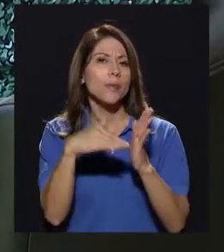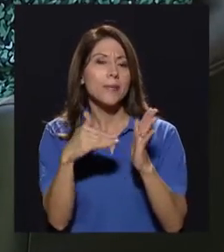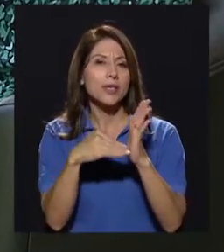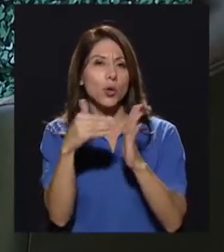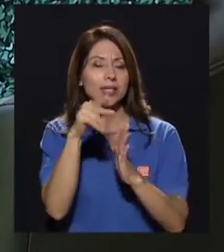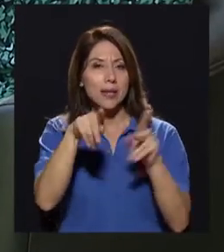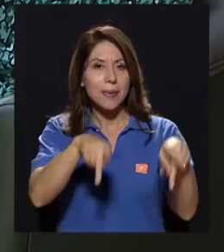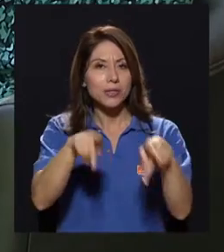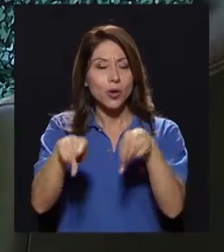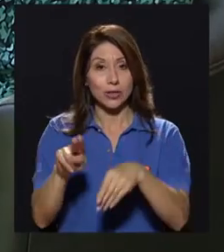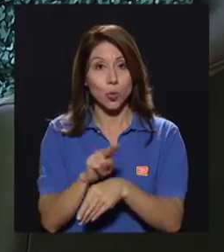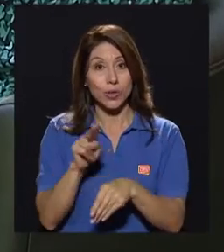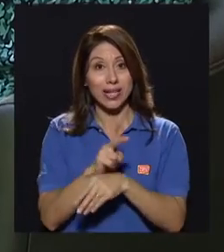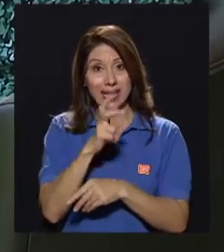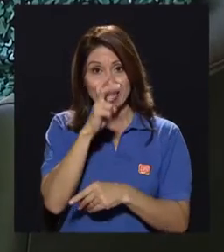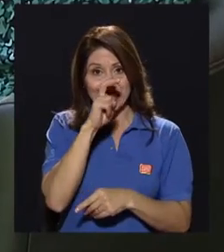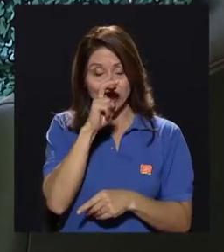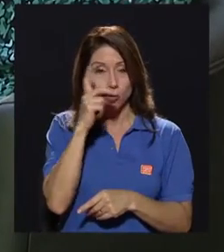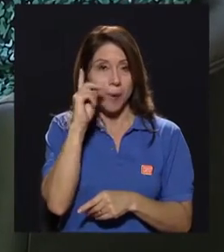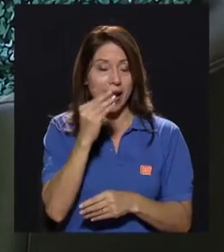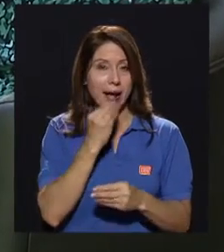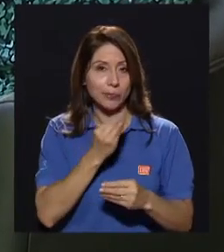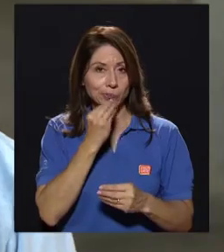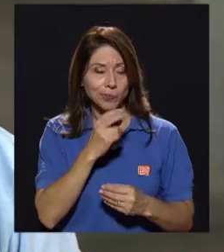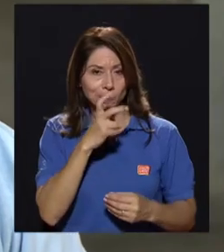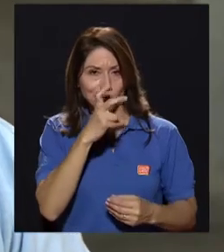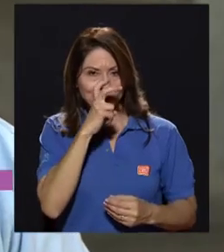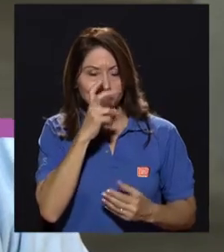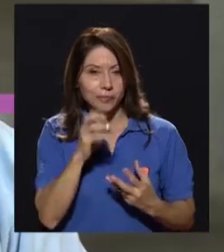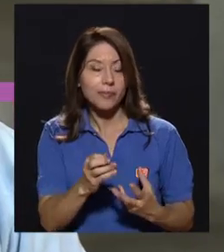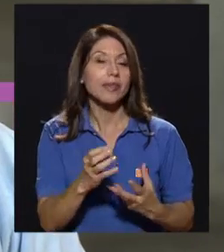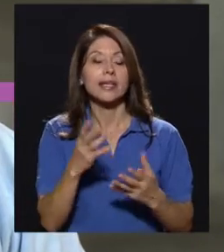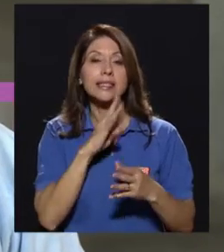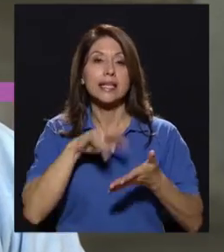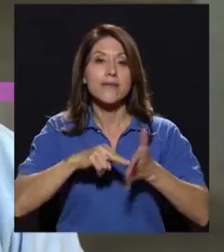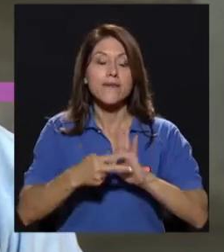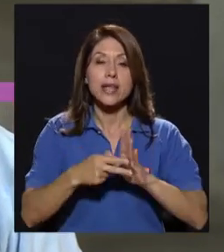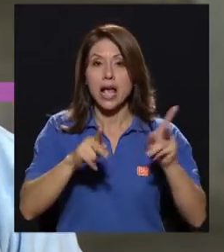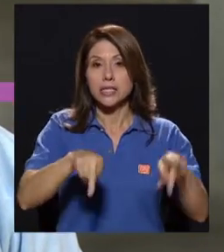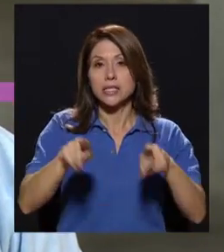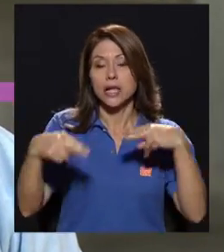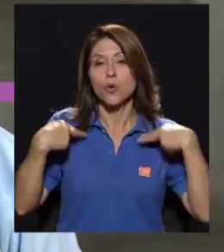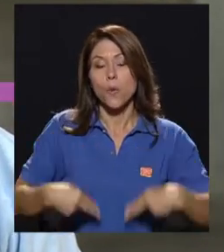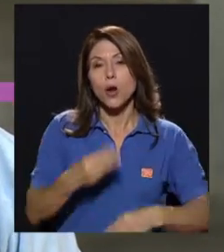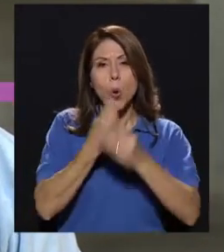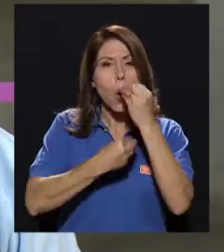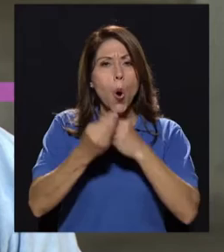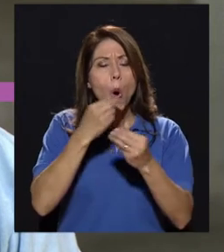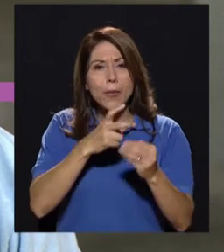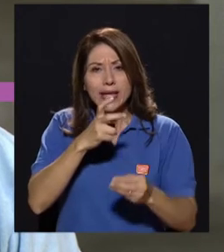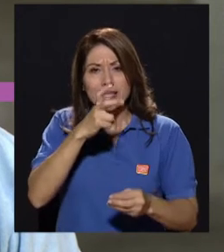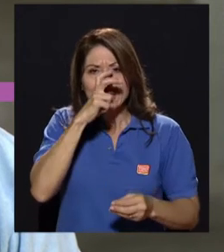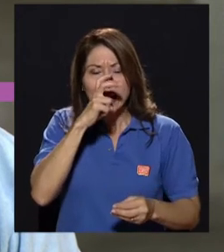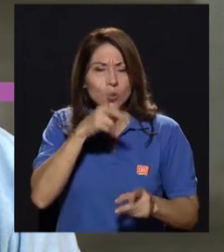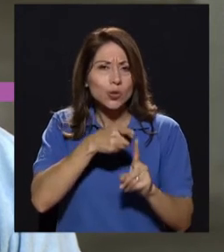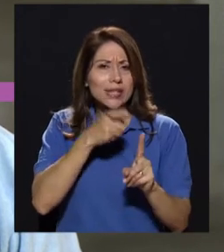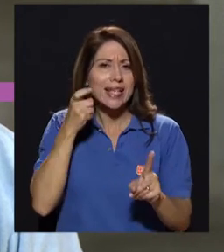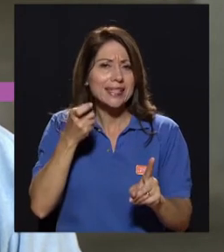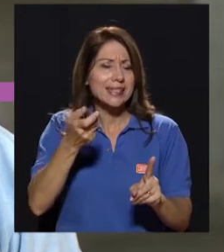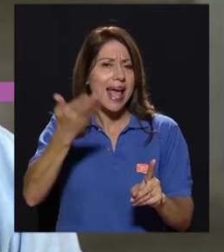millones de personas que utilizan los insectos en su dieta. Estamos hablando de que el ser humano consume insectos desde